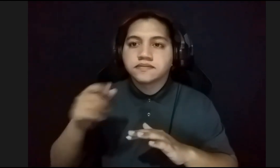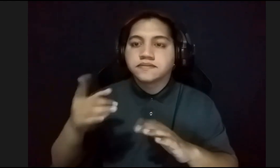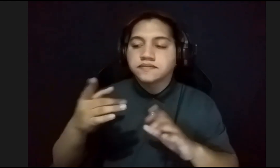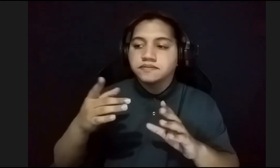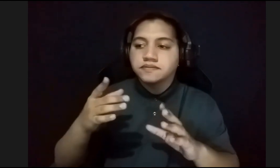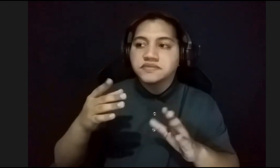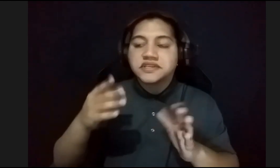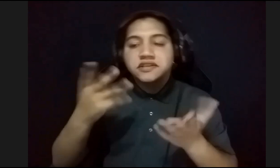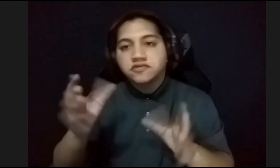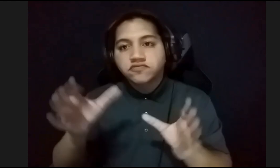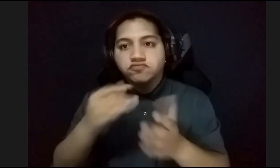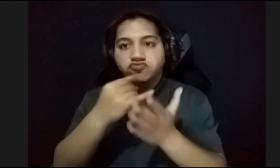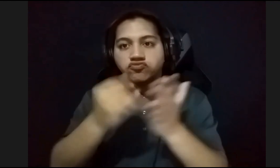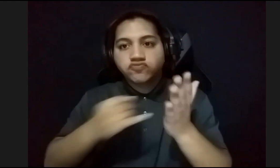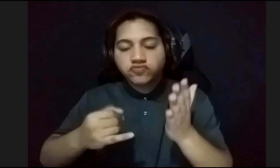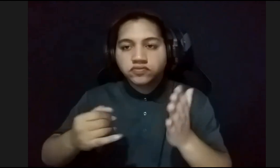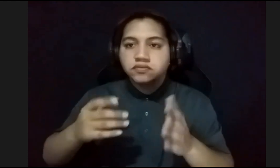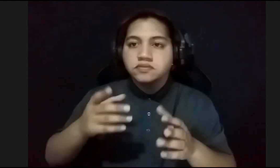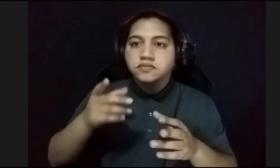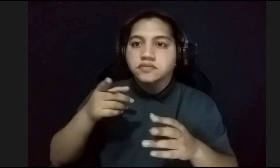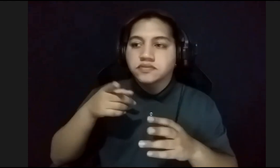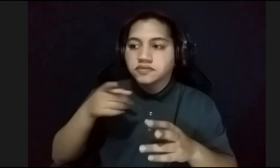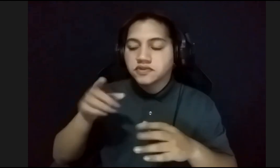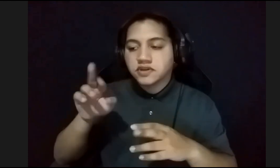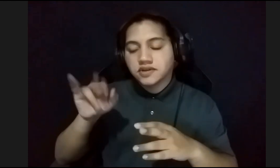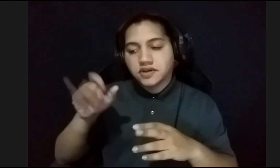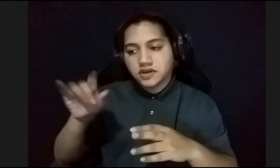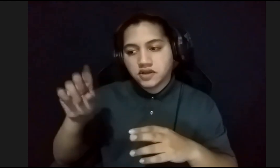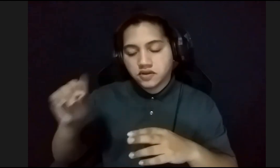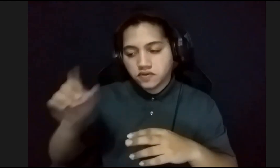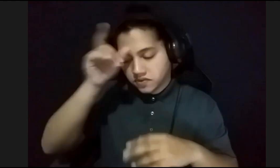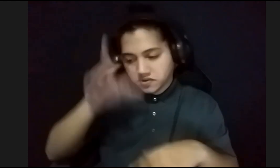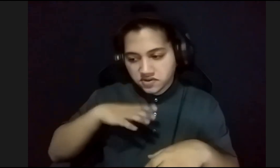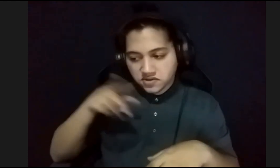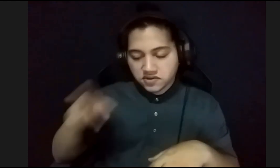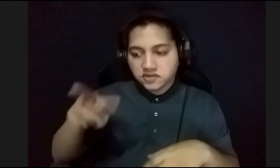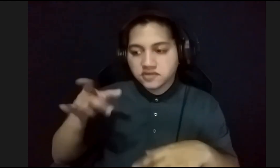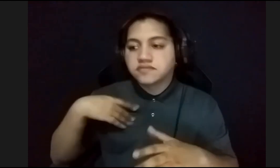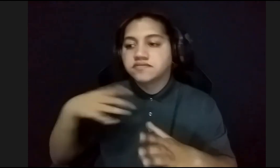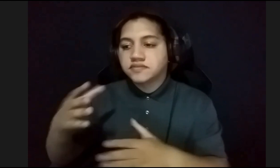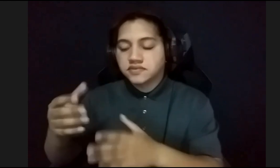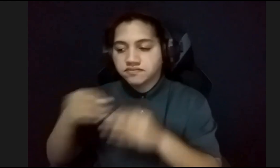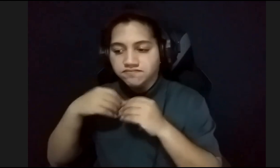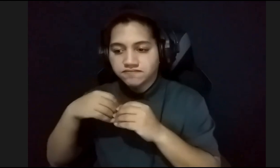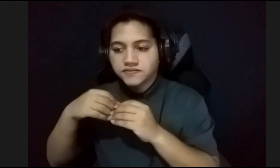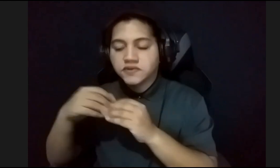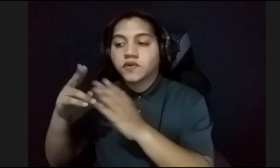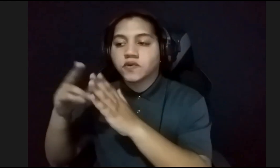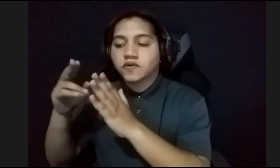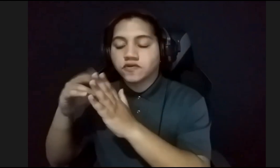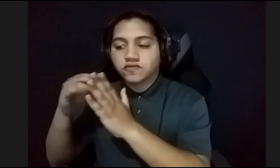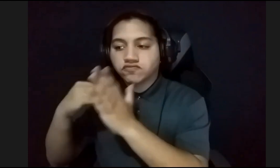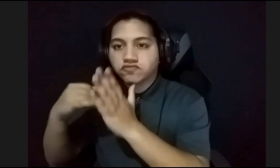boceto, y don Ricardo se quedó con el boceto. Y después, a la hora de él empezar a trabajar